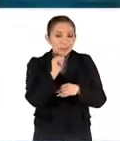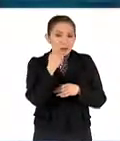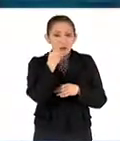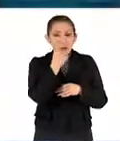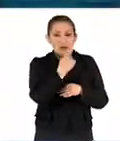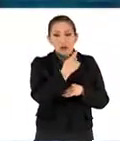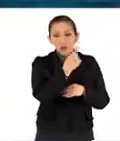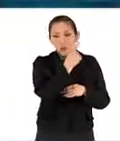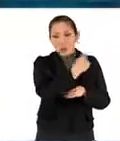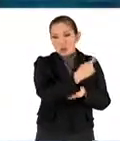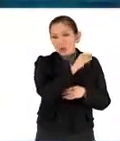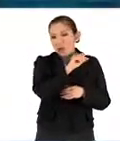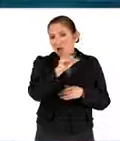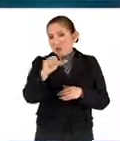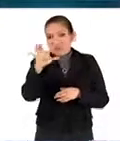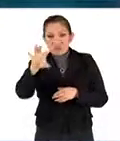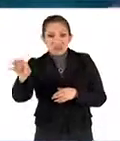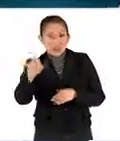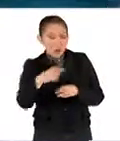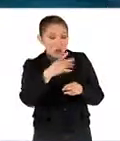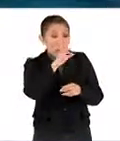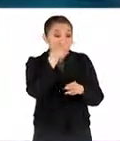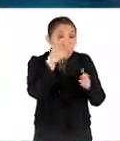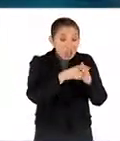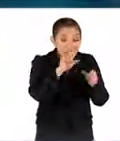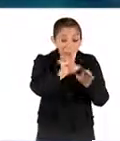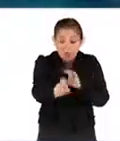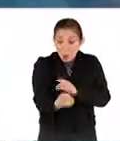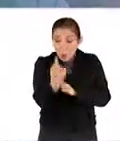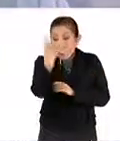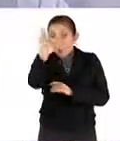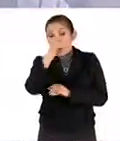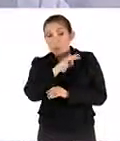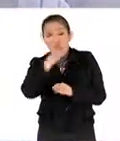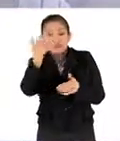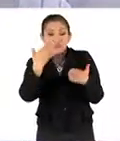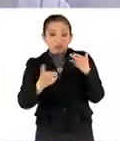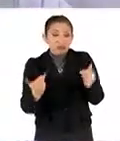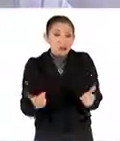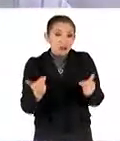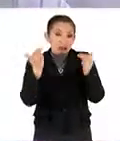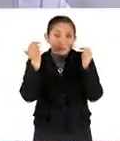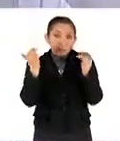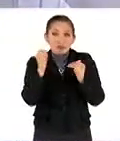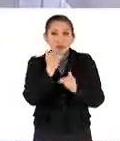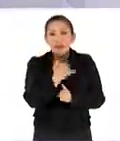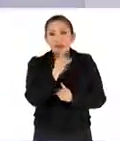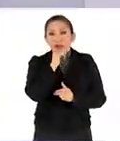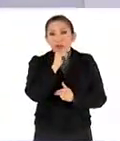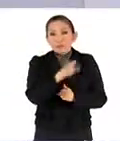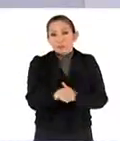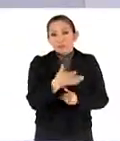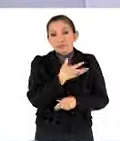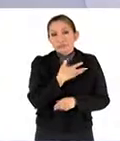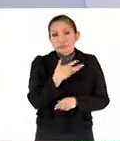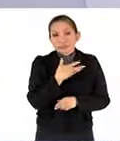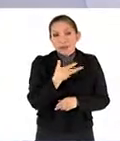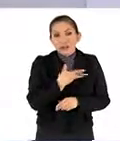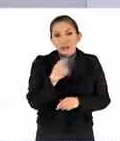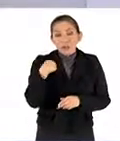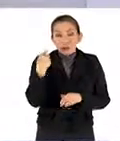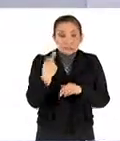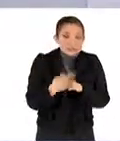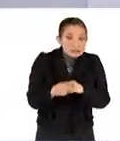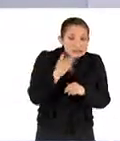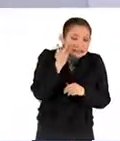una en quinientas o una en mil. Entonces también implica el tomar cierto